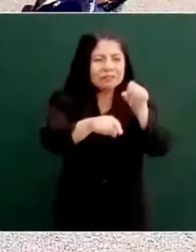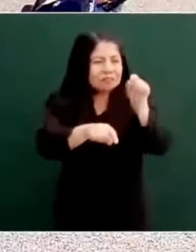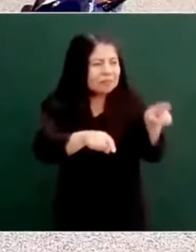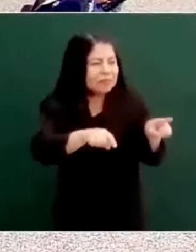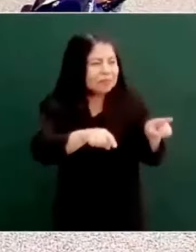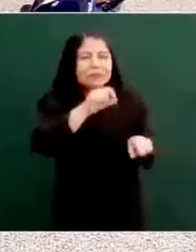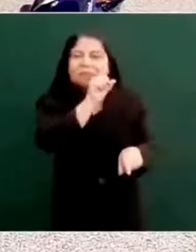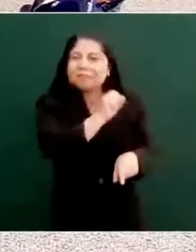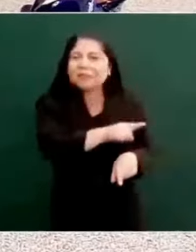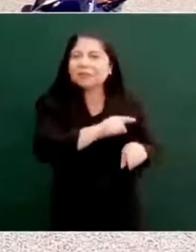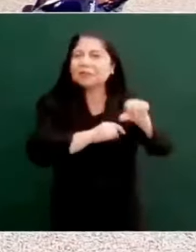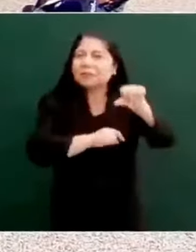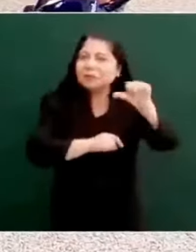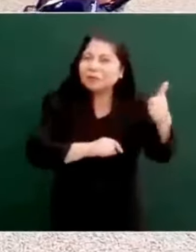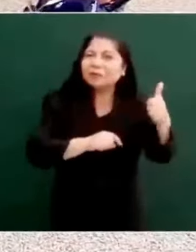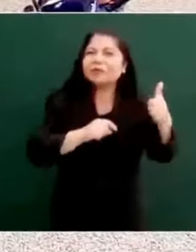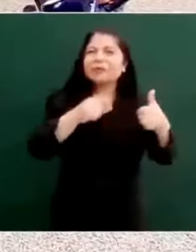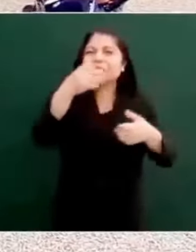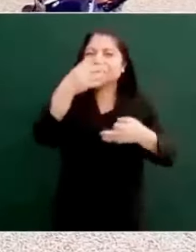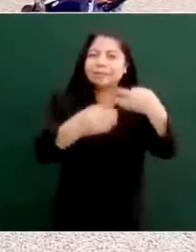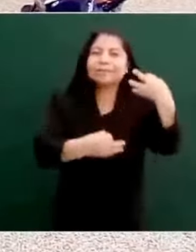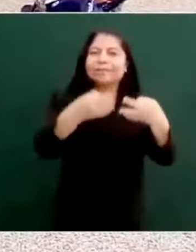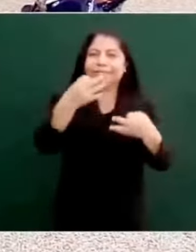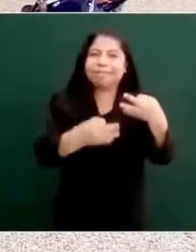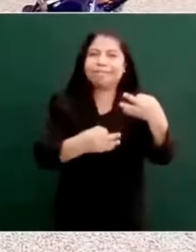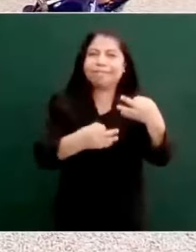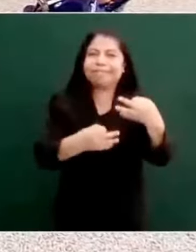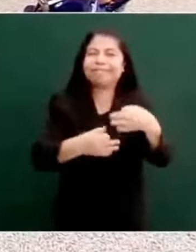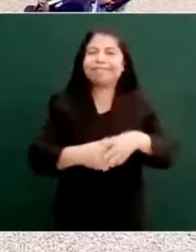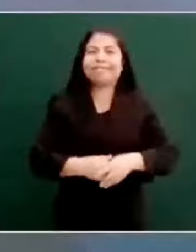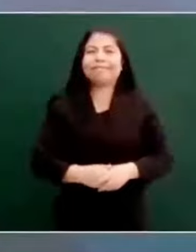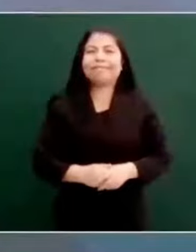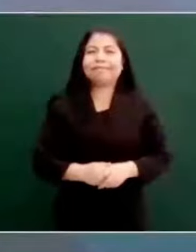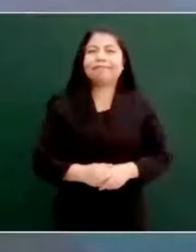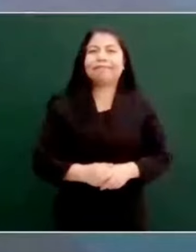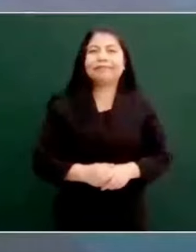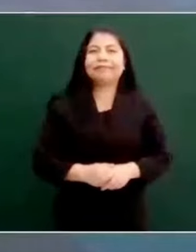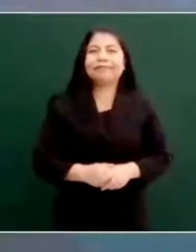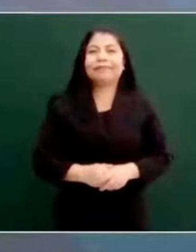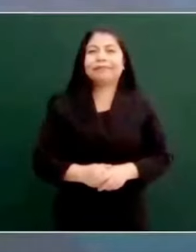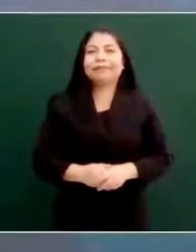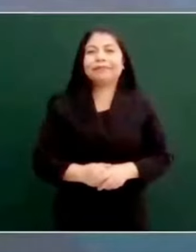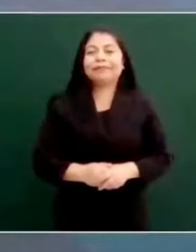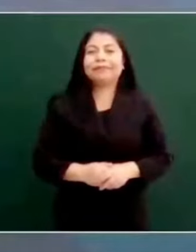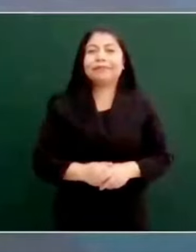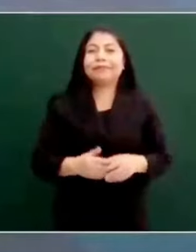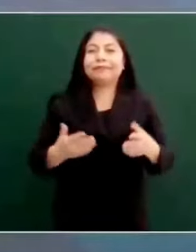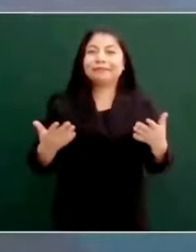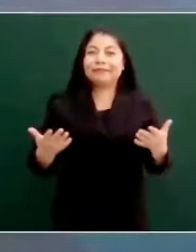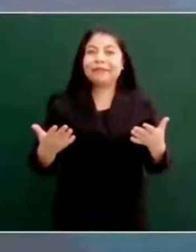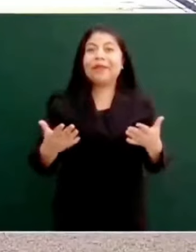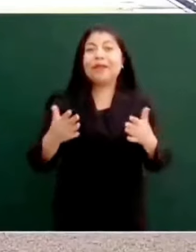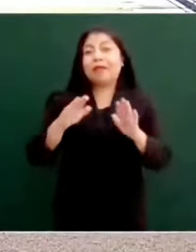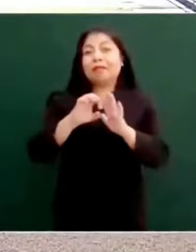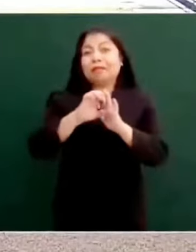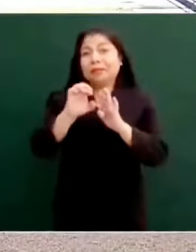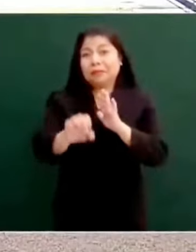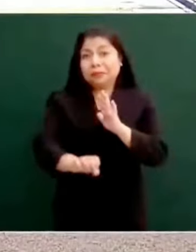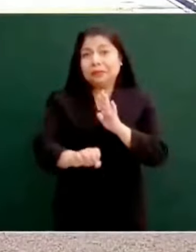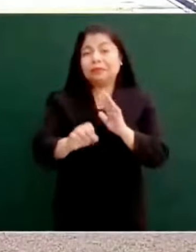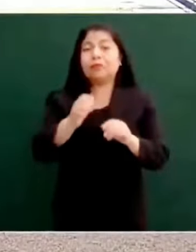por ejemplo, dejar en libertad a un narcotraficante famoso,